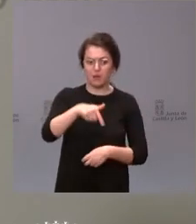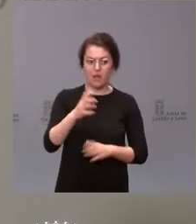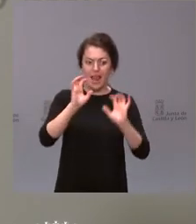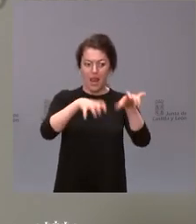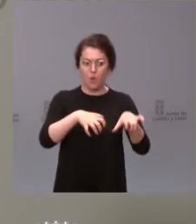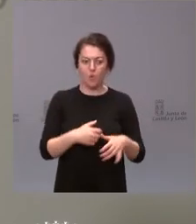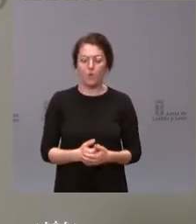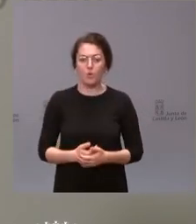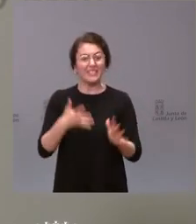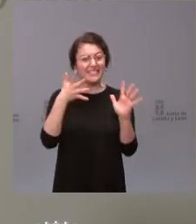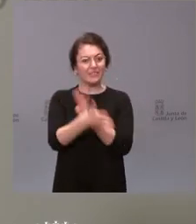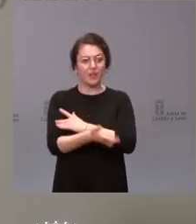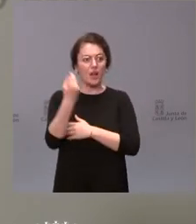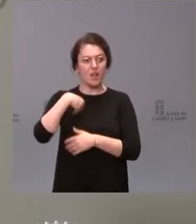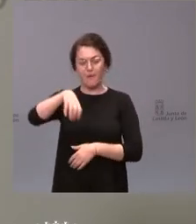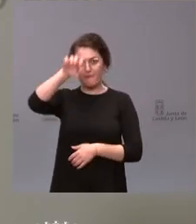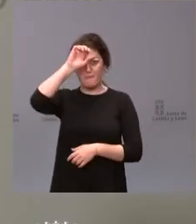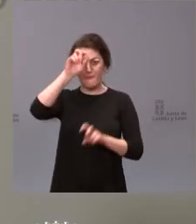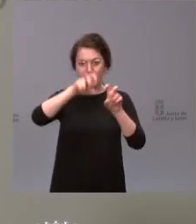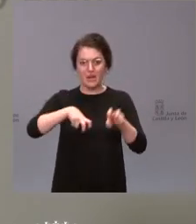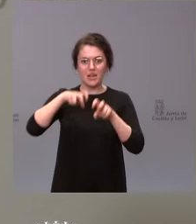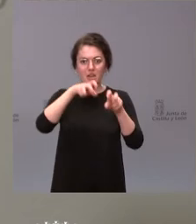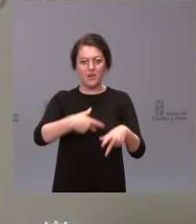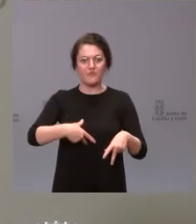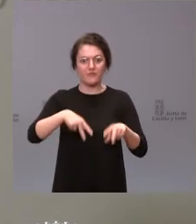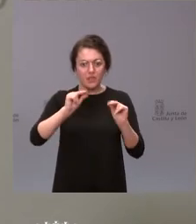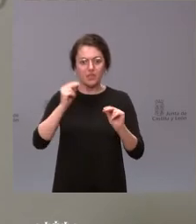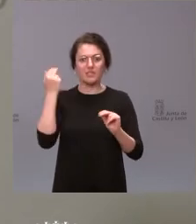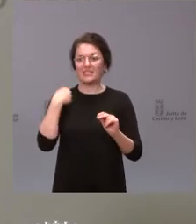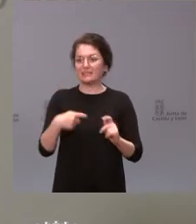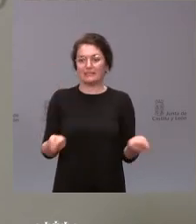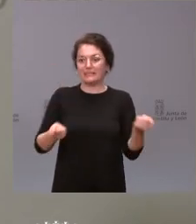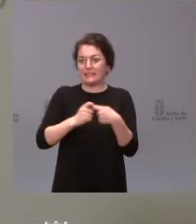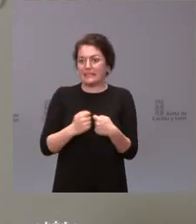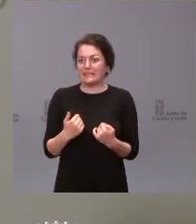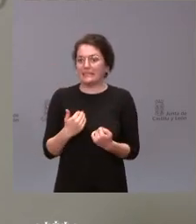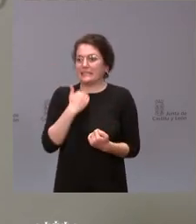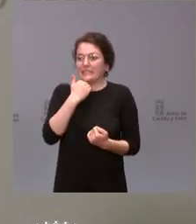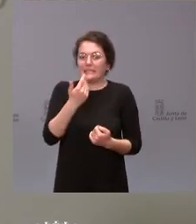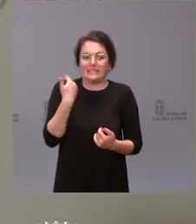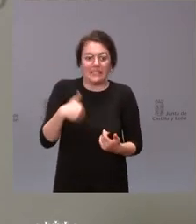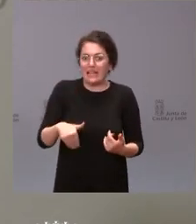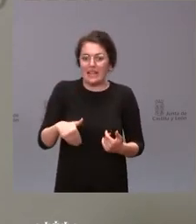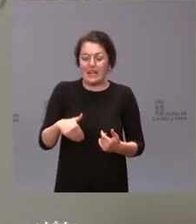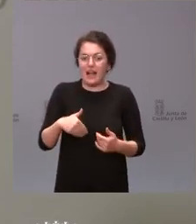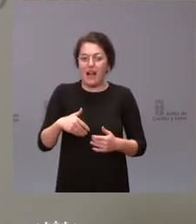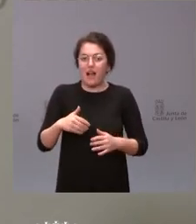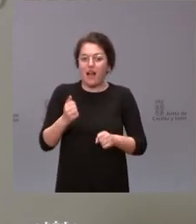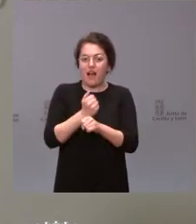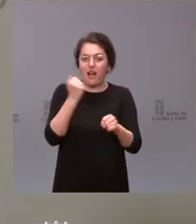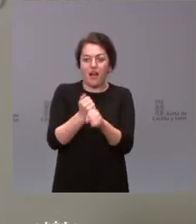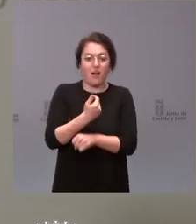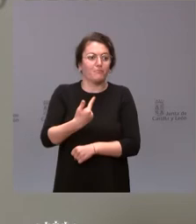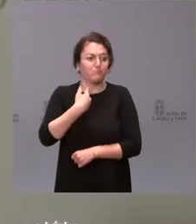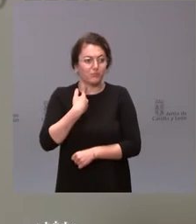significan ese fin de la minería, ese cierre precipitado, esa pérdida de empleo y de actividad en las centrales térmicas que ha